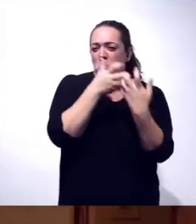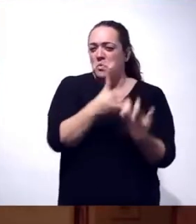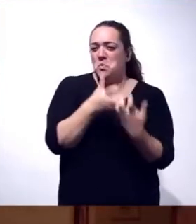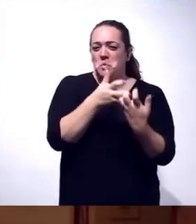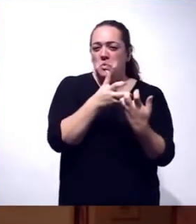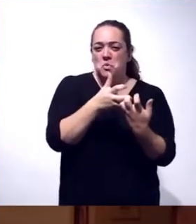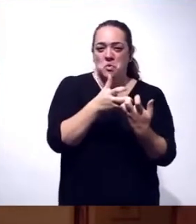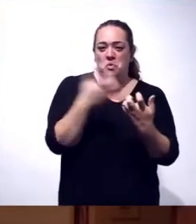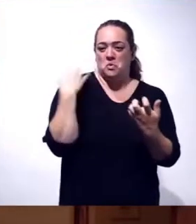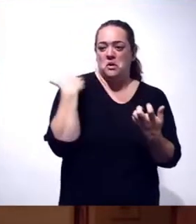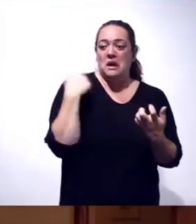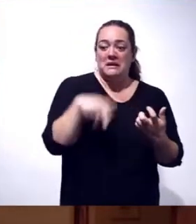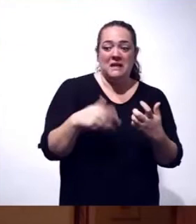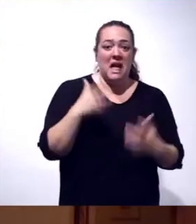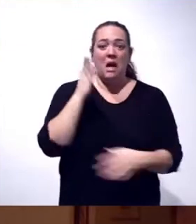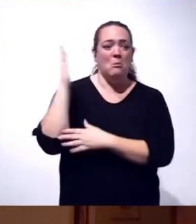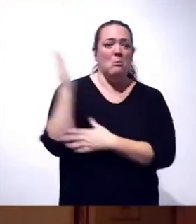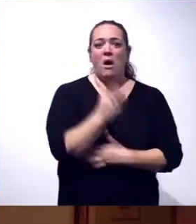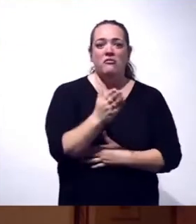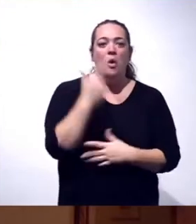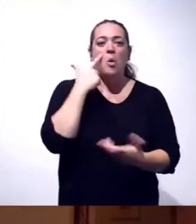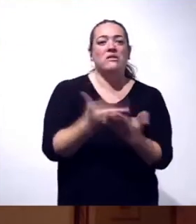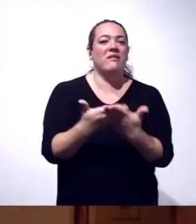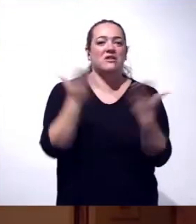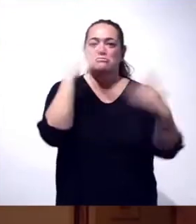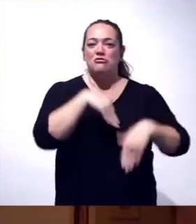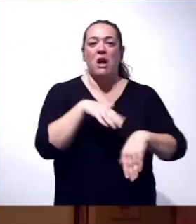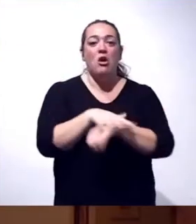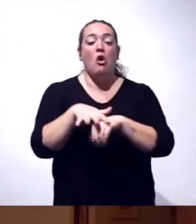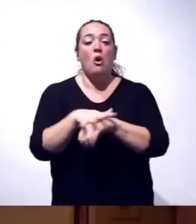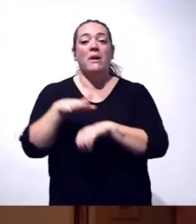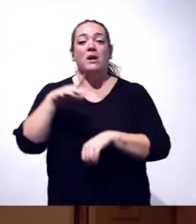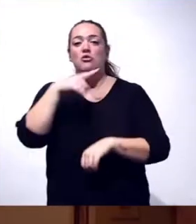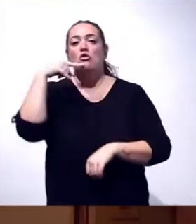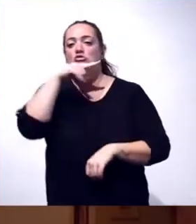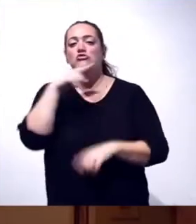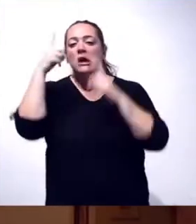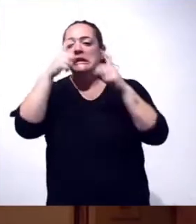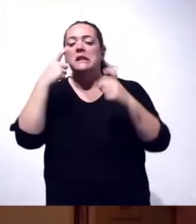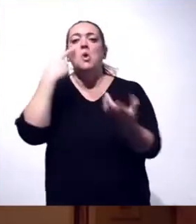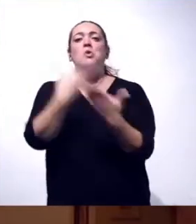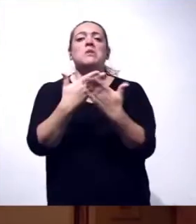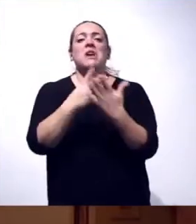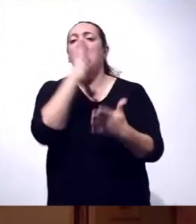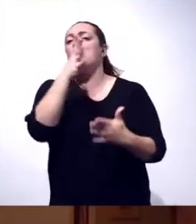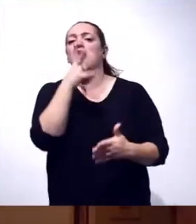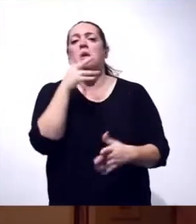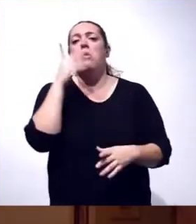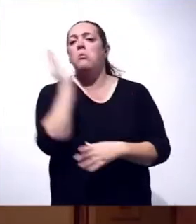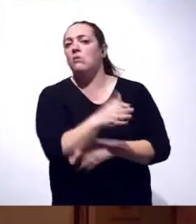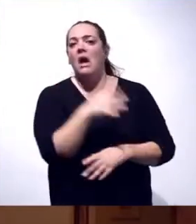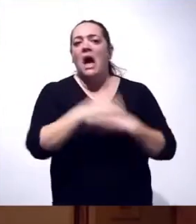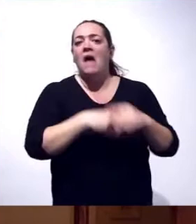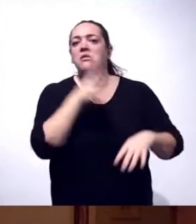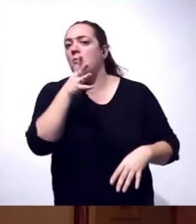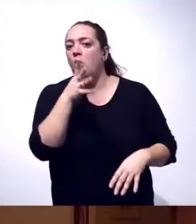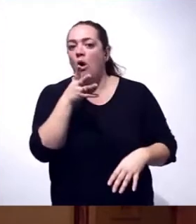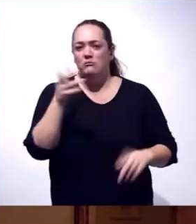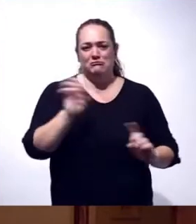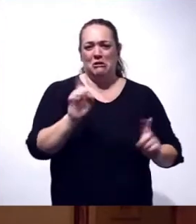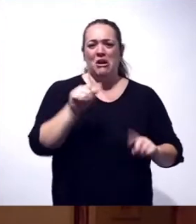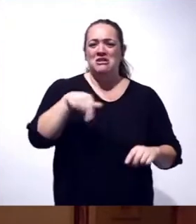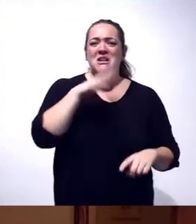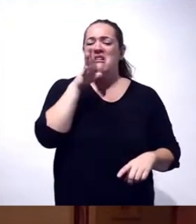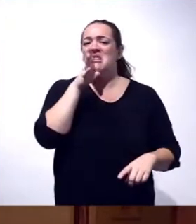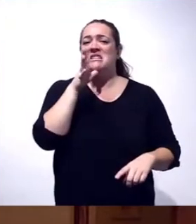Este ataque no tiene ninguna justificación. Por mucho que el Gobierno ruso intente justificar lo injustificable, no lo tiene. Estamos hablando de soberanía